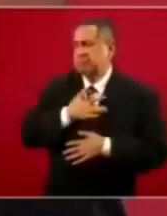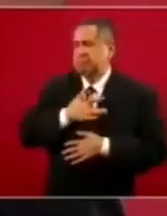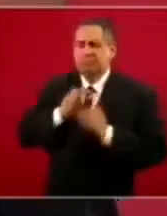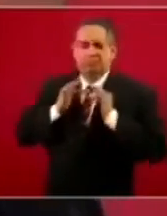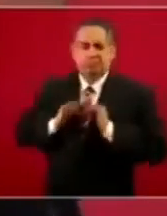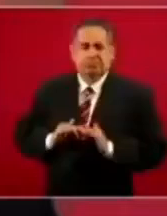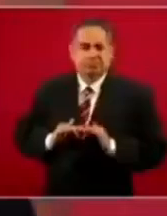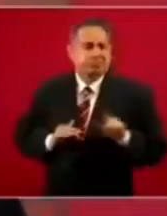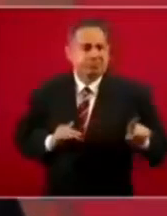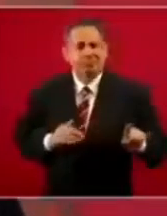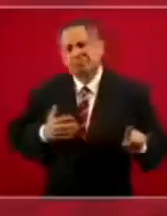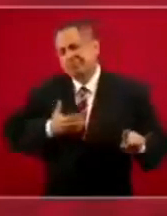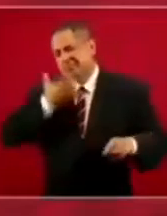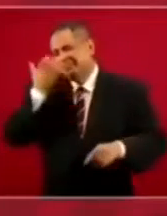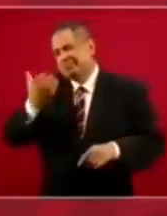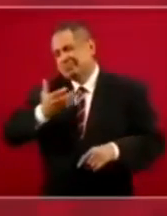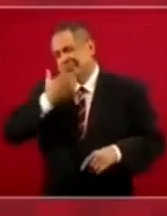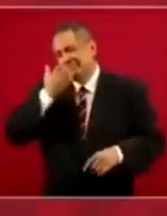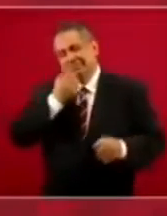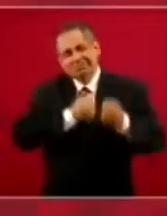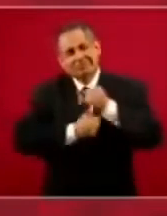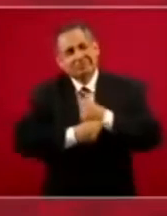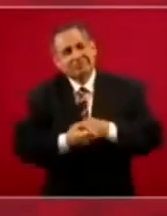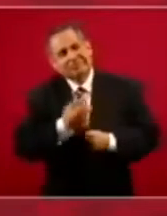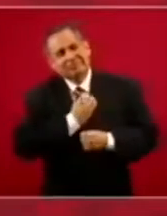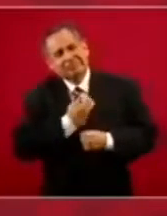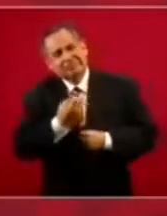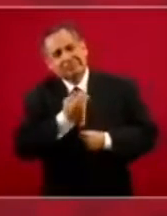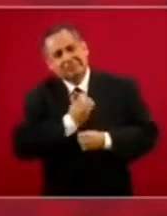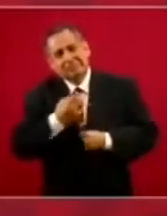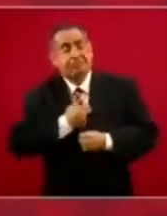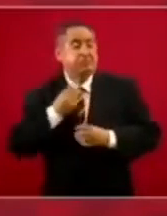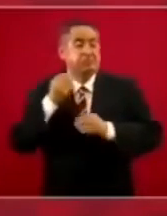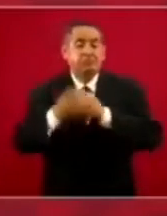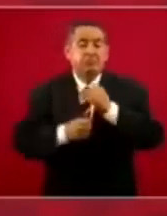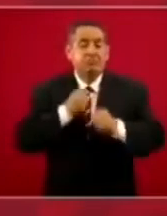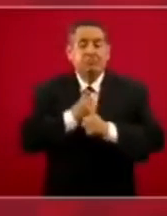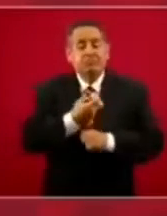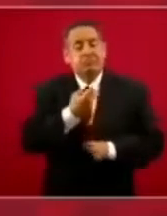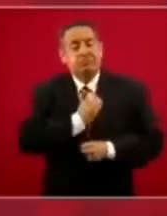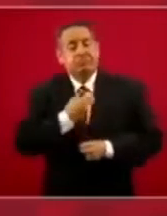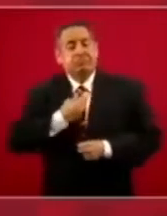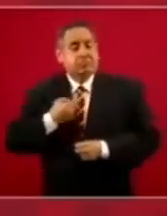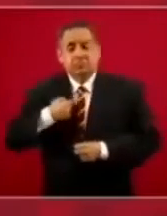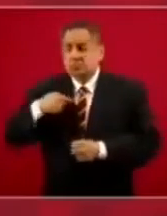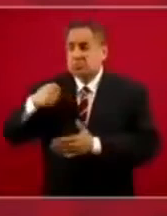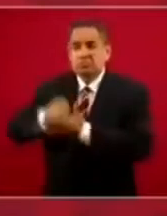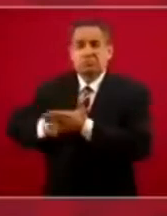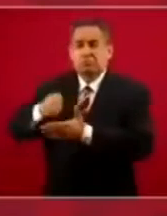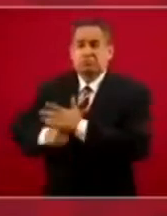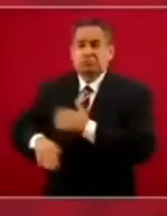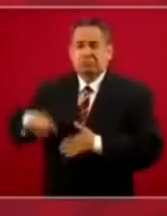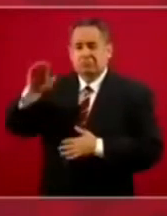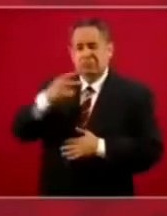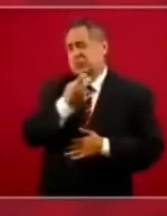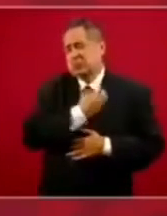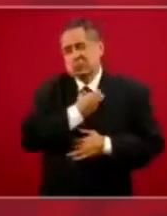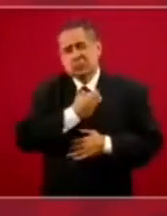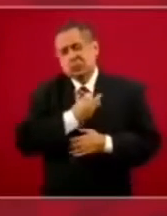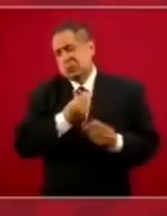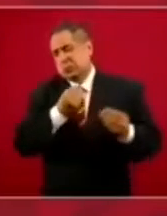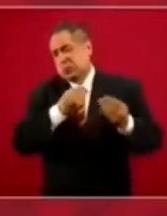Además estoy acostumbrado, yo vengo de la lucha social. ¿Qué no me han hecho?